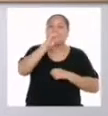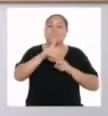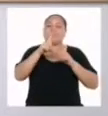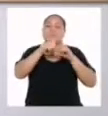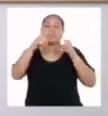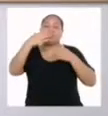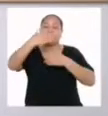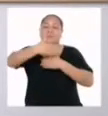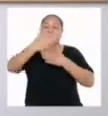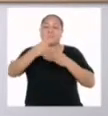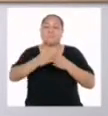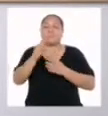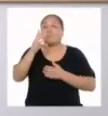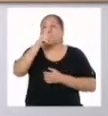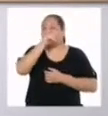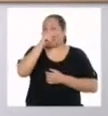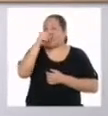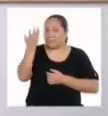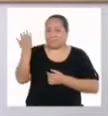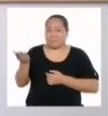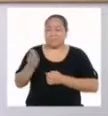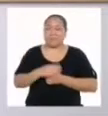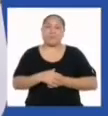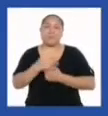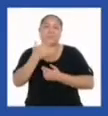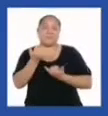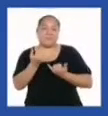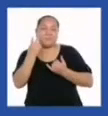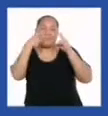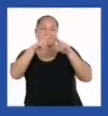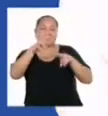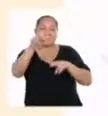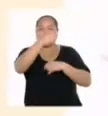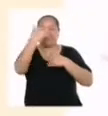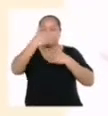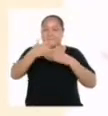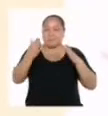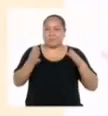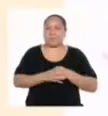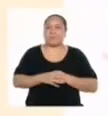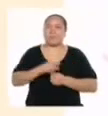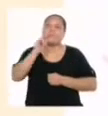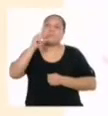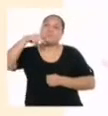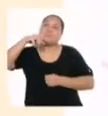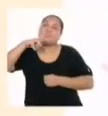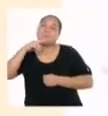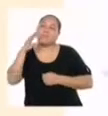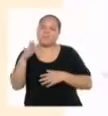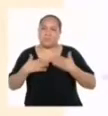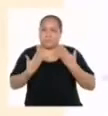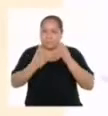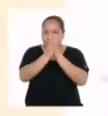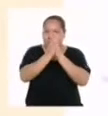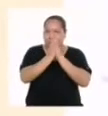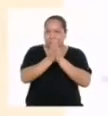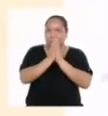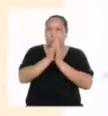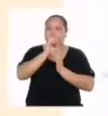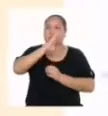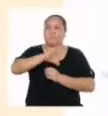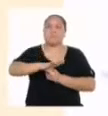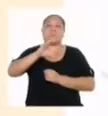de Yanira como un ejemplo. Ahora veremos otro envase. Yanira, ¿podrías por favor